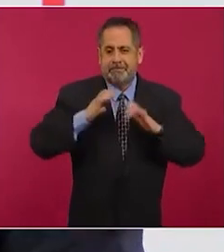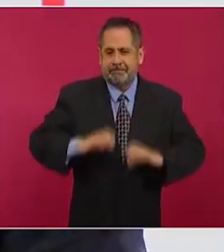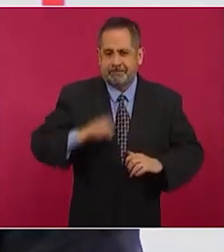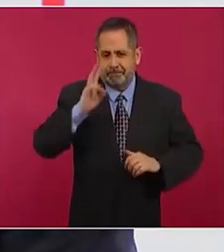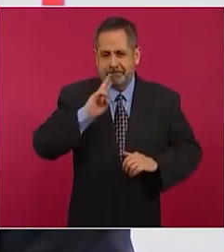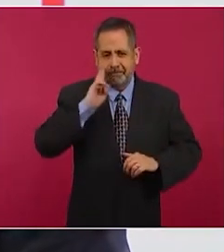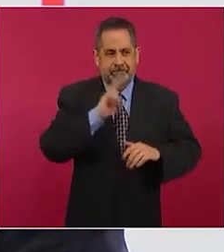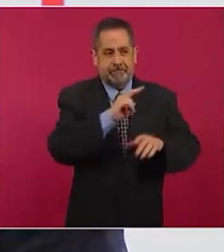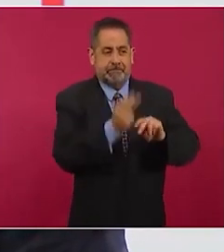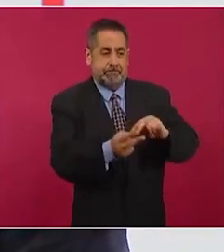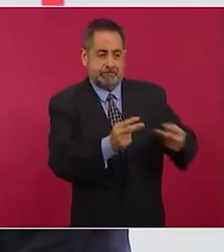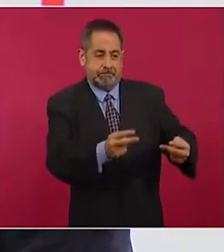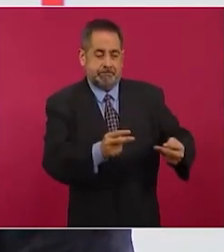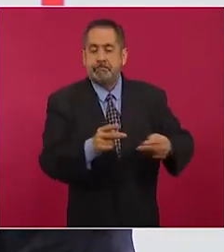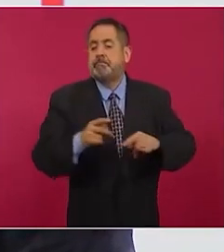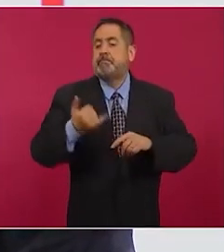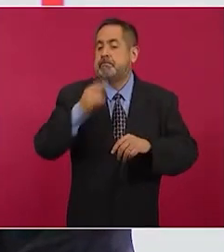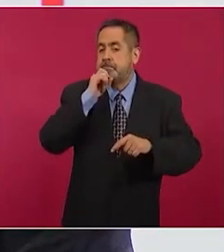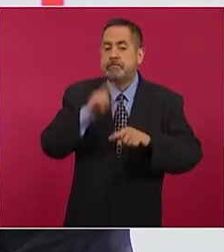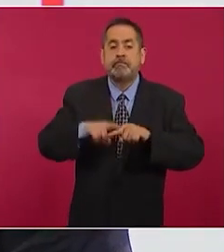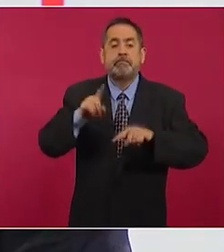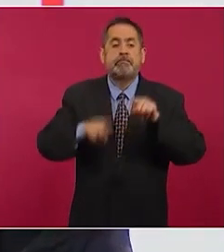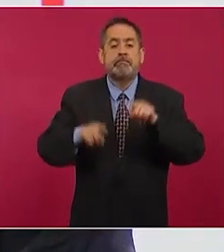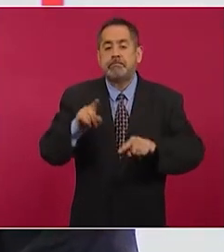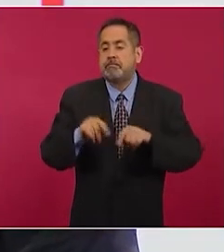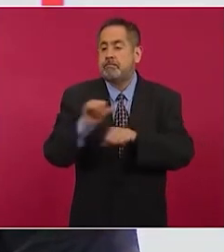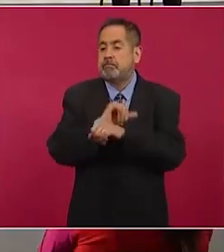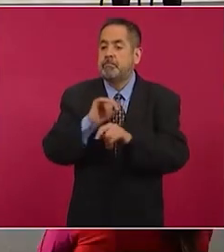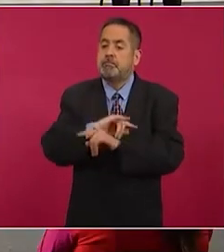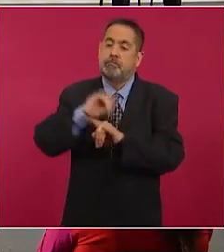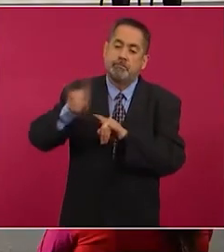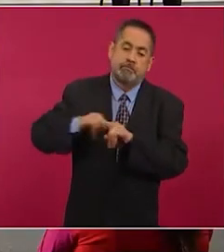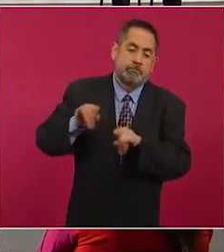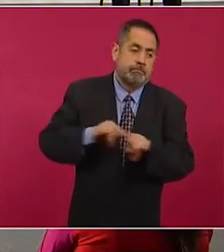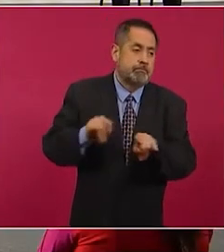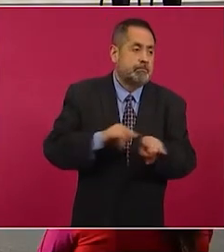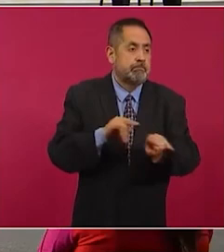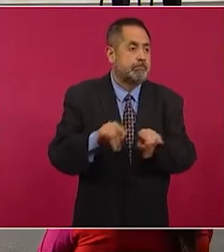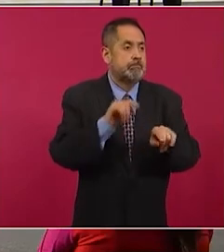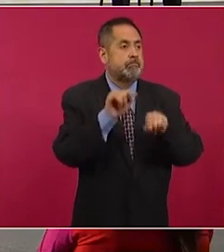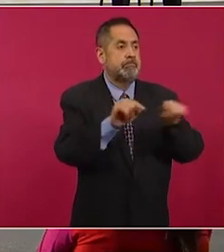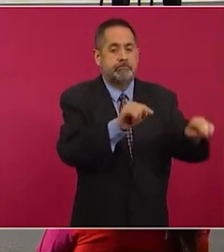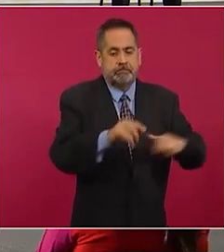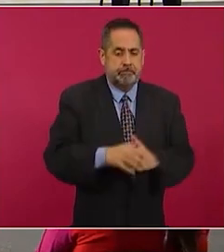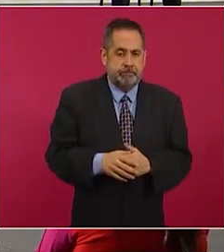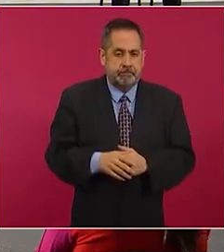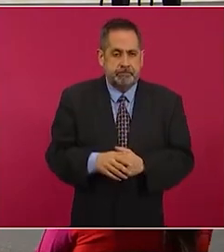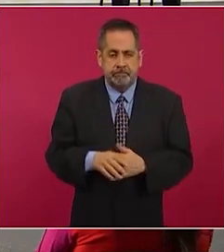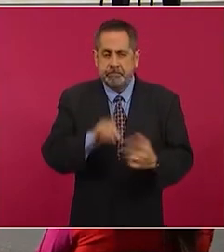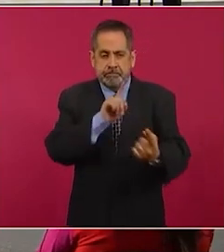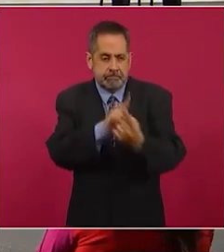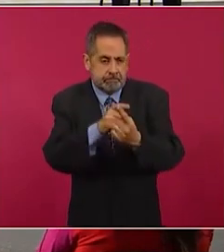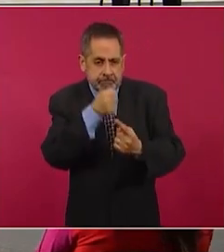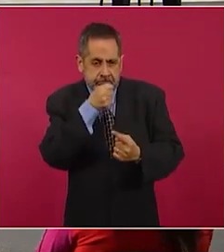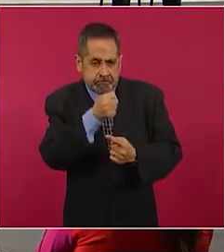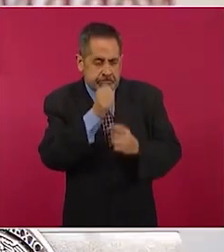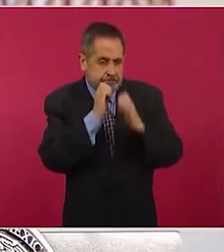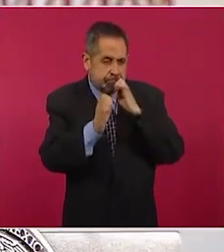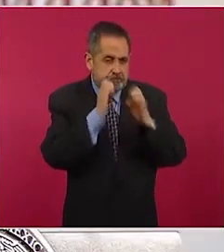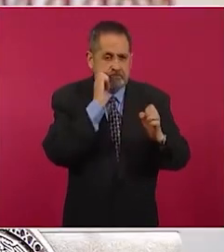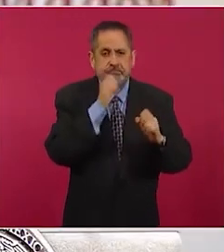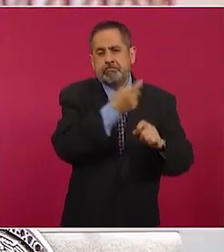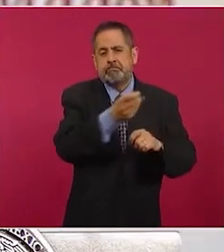que siguieron los autores materiales de estos hechos. Se realizaron entrevistas a diversos